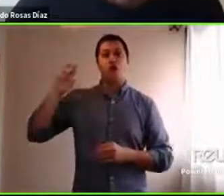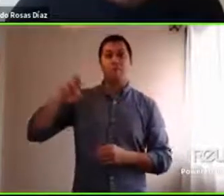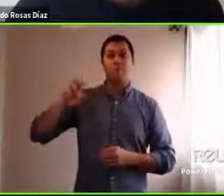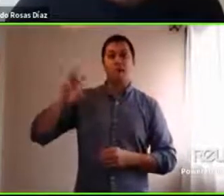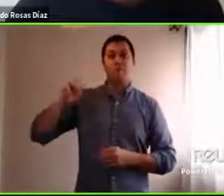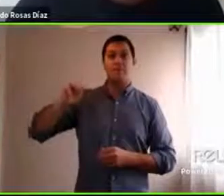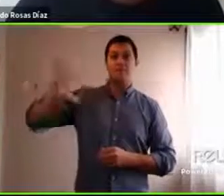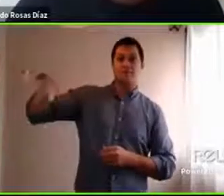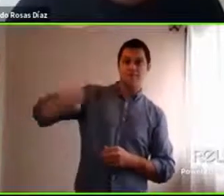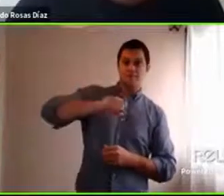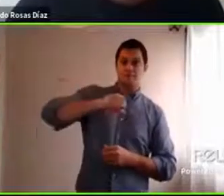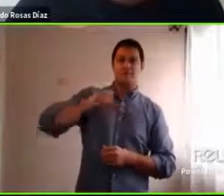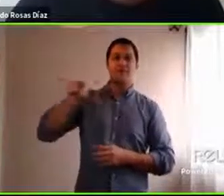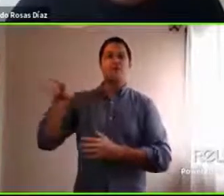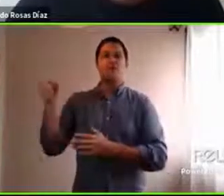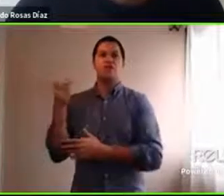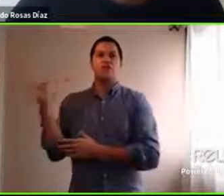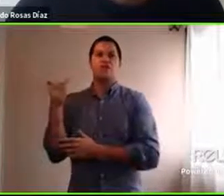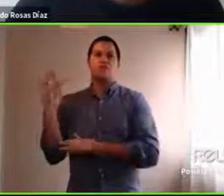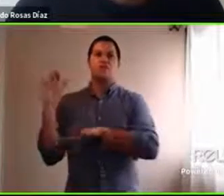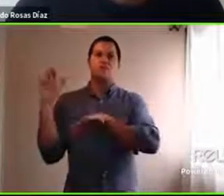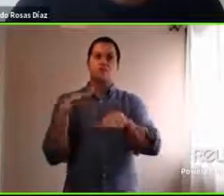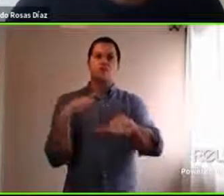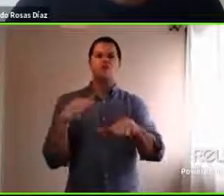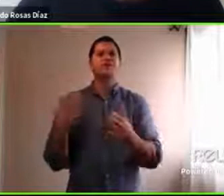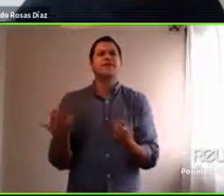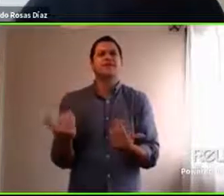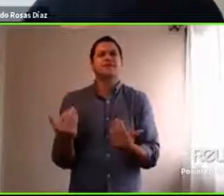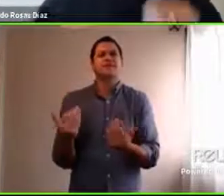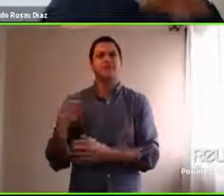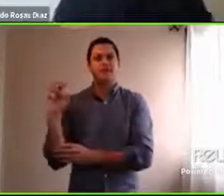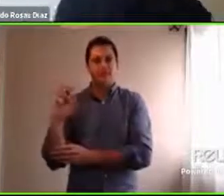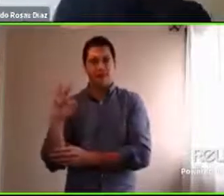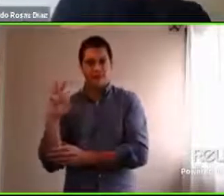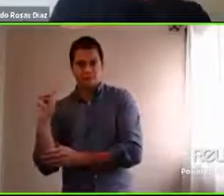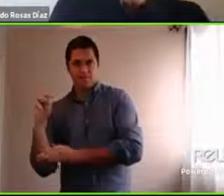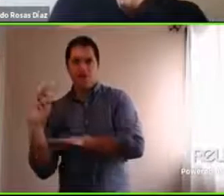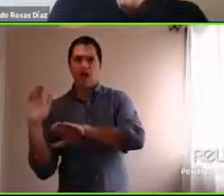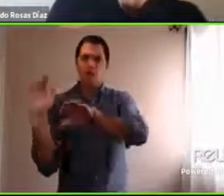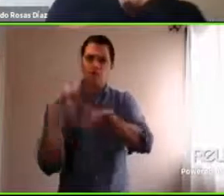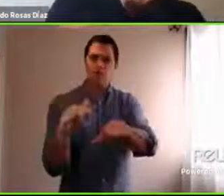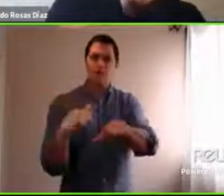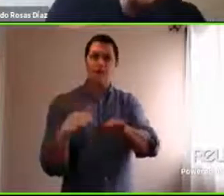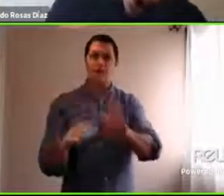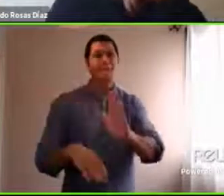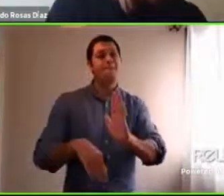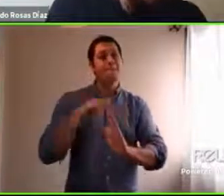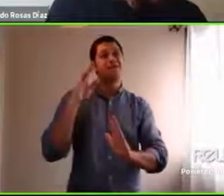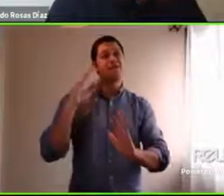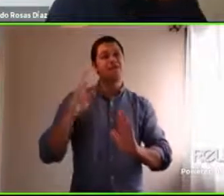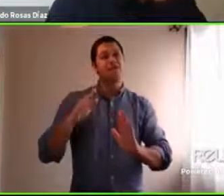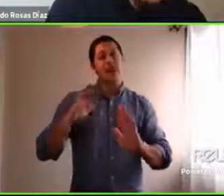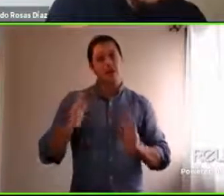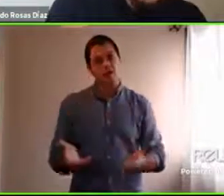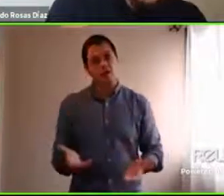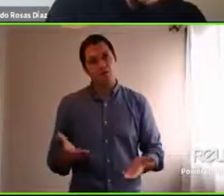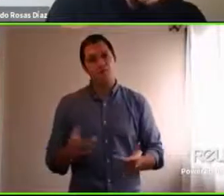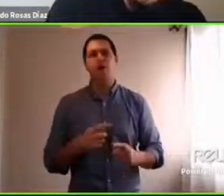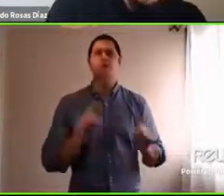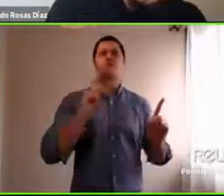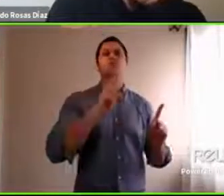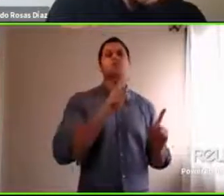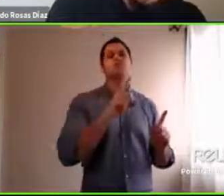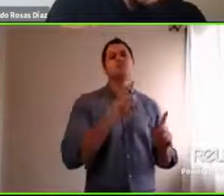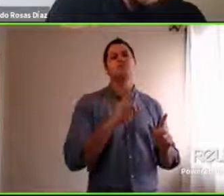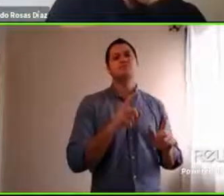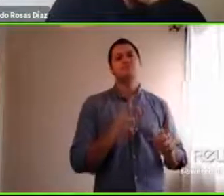se va a necesitar el acompañamiento de los padres, quizás más que en otros momentos. Una estrategia